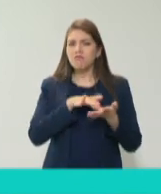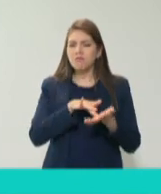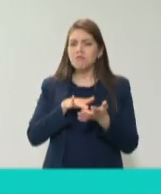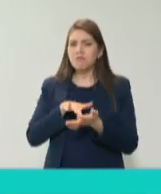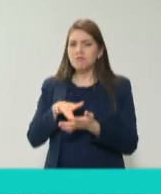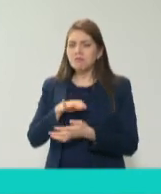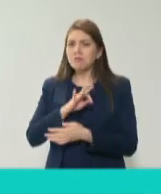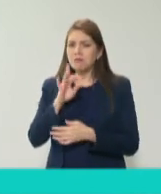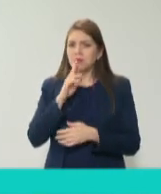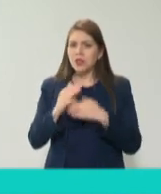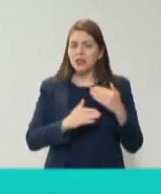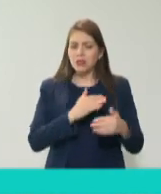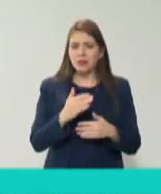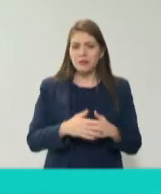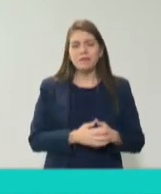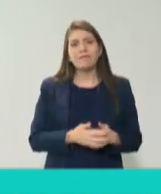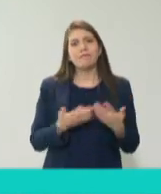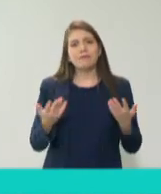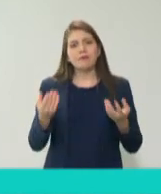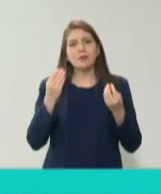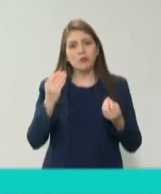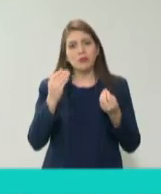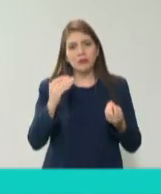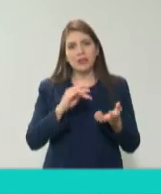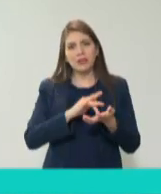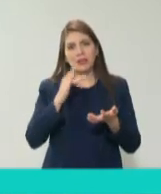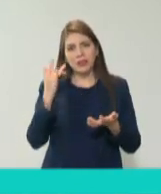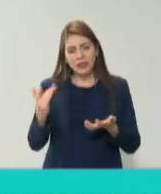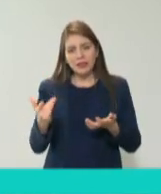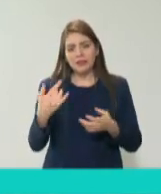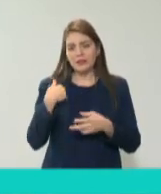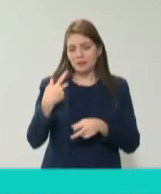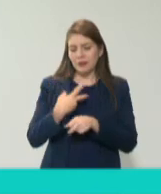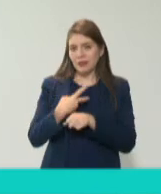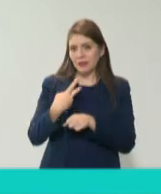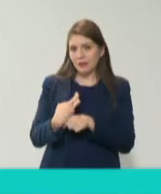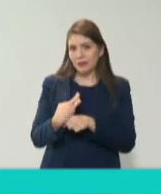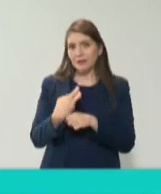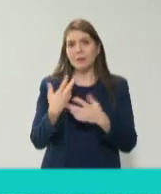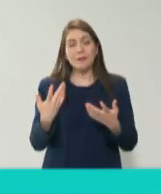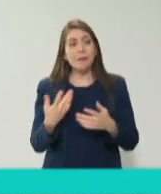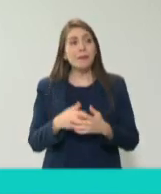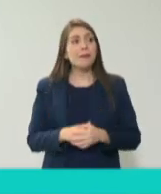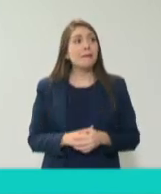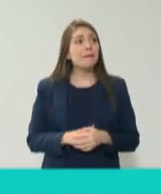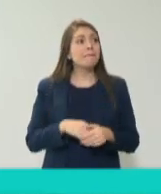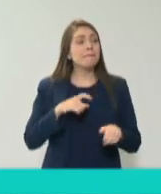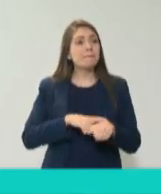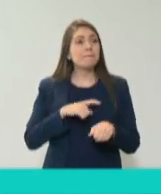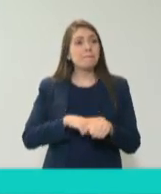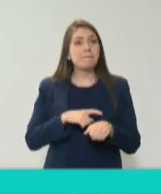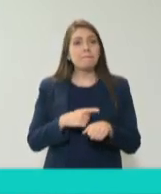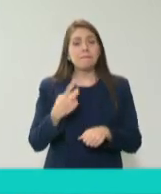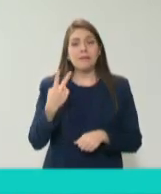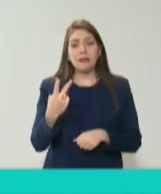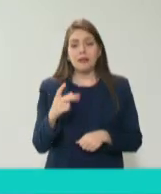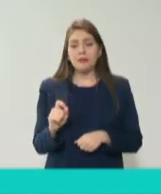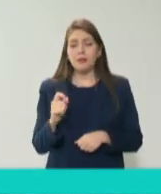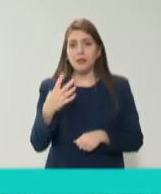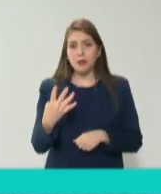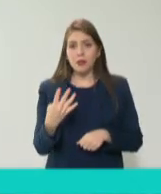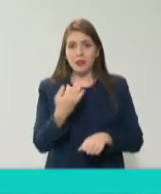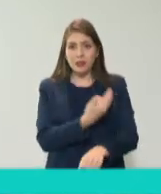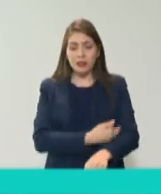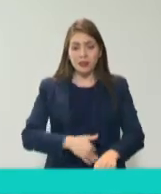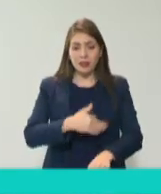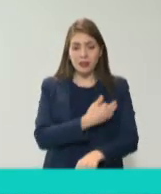hablando de valores. Pues muchísimas gracias por la invitación y, bueno, pues siendo las 2.24 de la